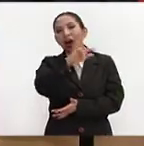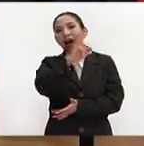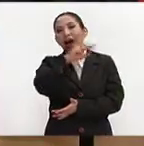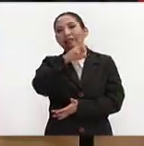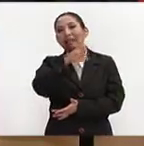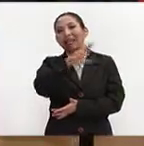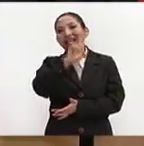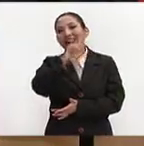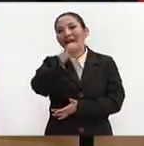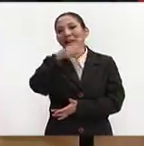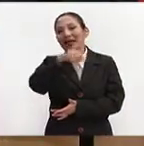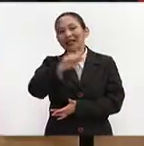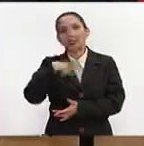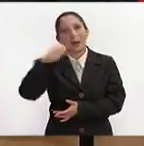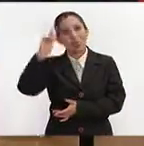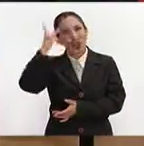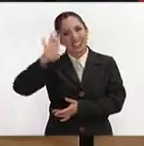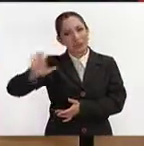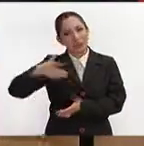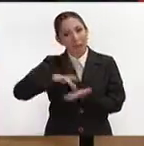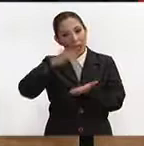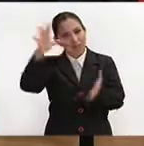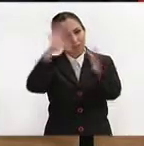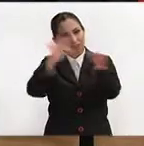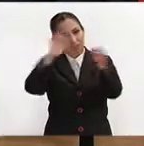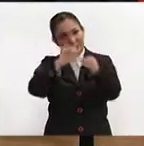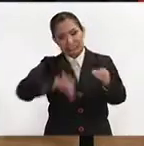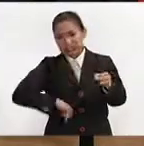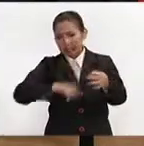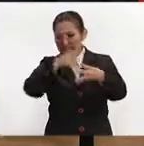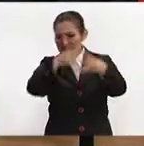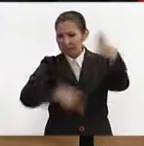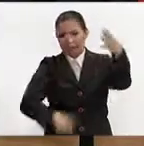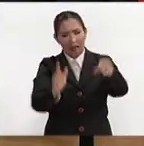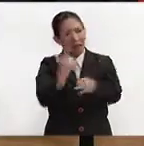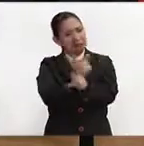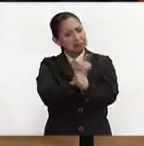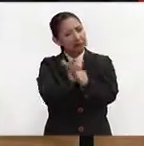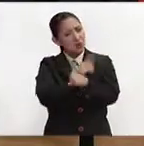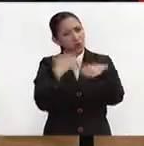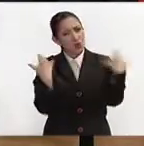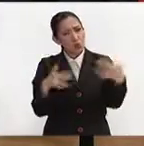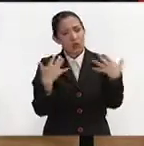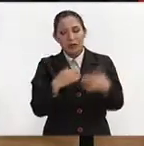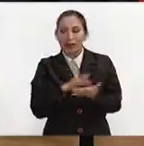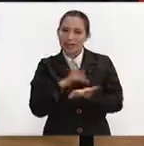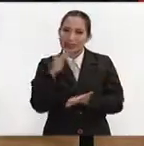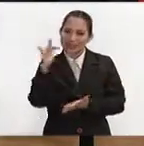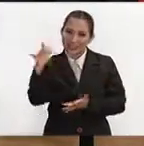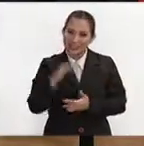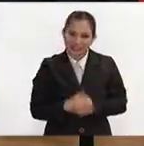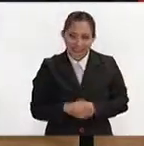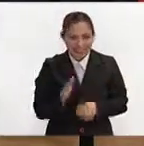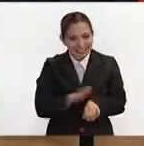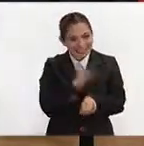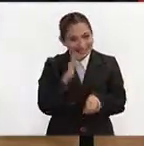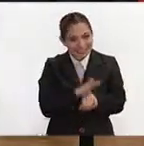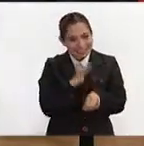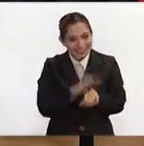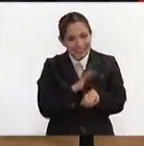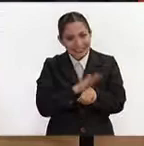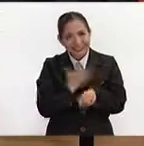Escamilla, del Instituto Politécnico Nacional por hablarnos de estas interesantes y necesarias alternativas académicas. Gracias. gusto, Omar. Un excelente,